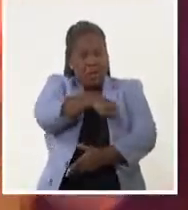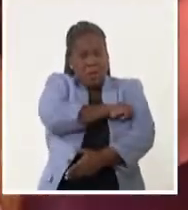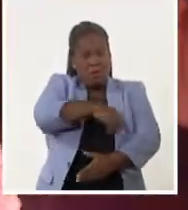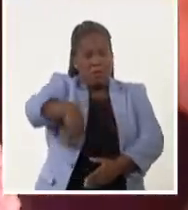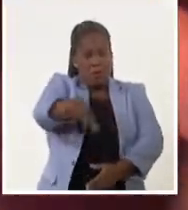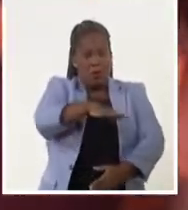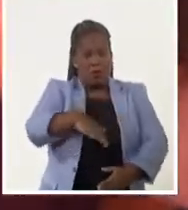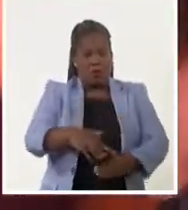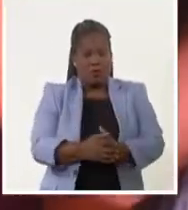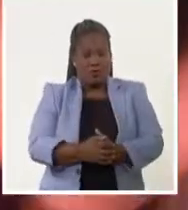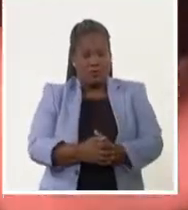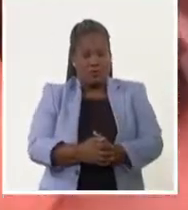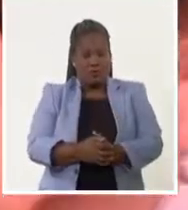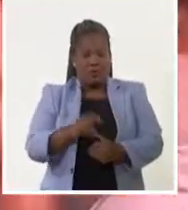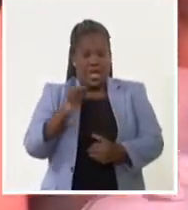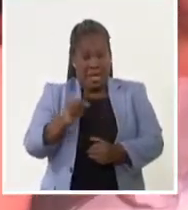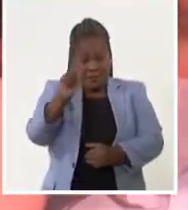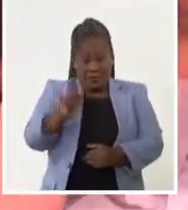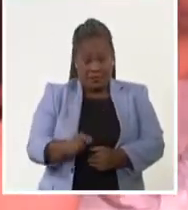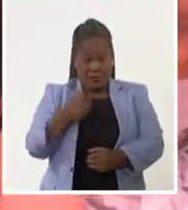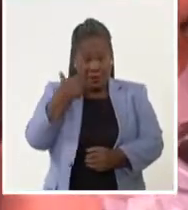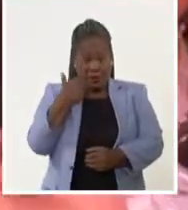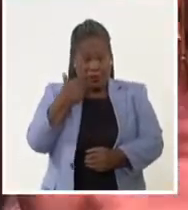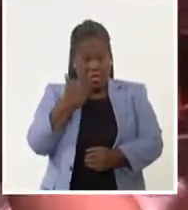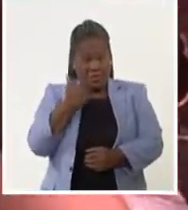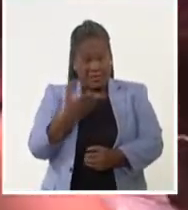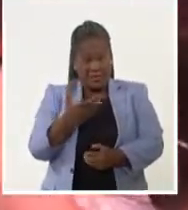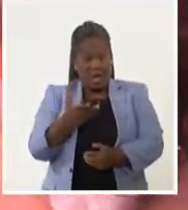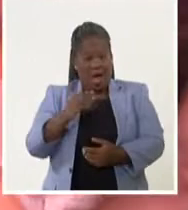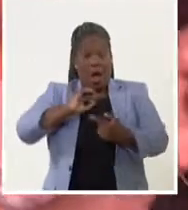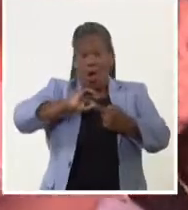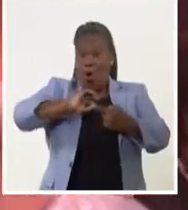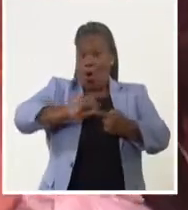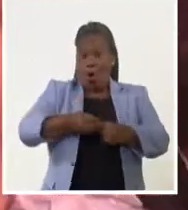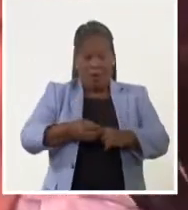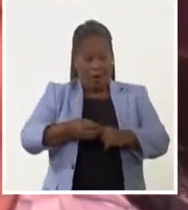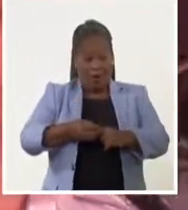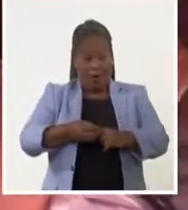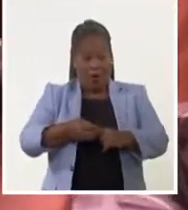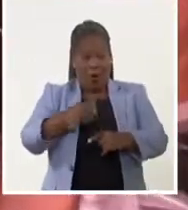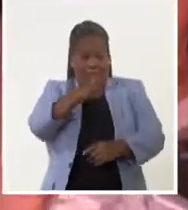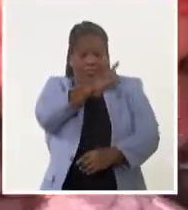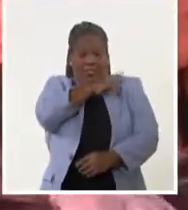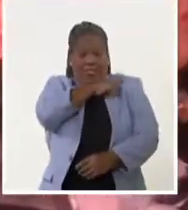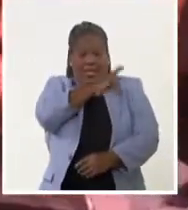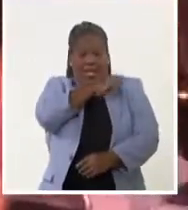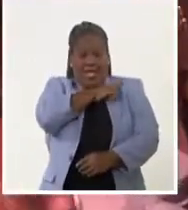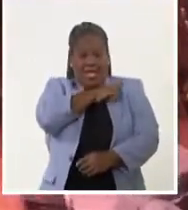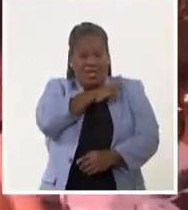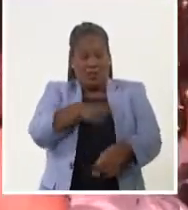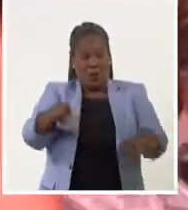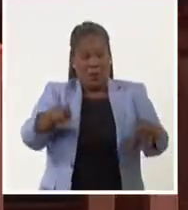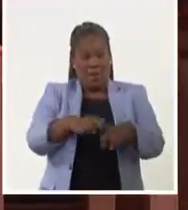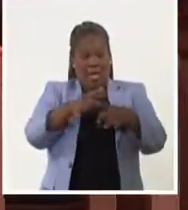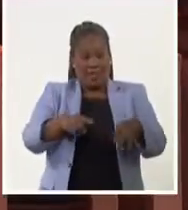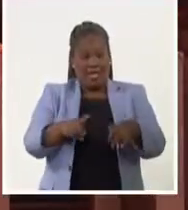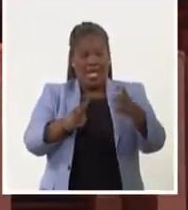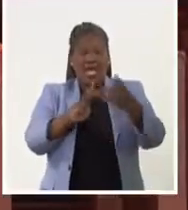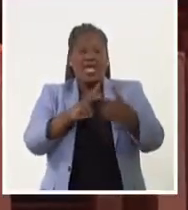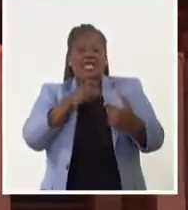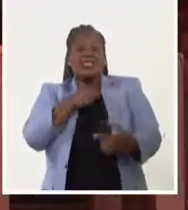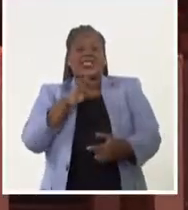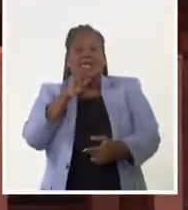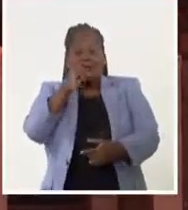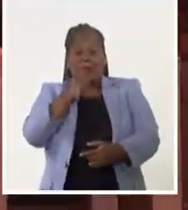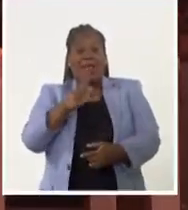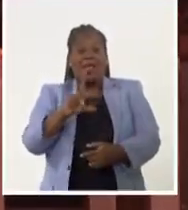Entre sus grandilocuentes personajes resalta por su comicidad e histrionismo el director de la banda interpretado por Yeriver Pérez,